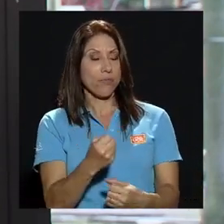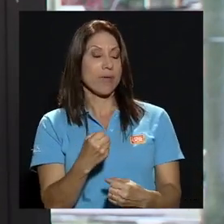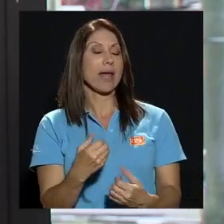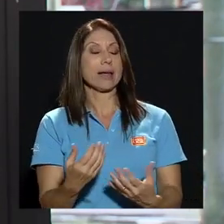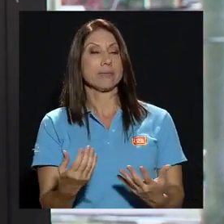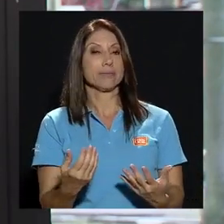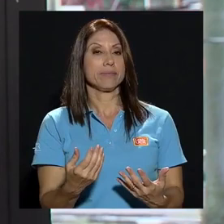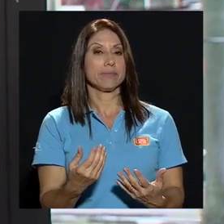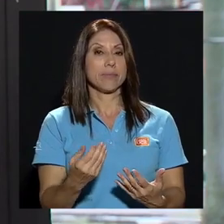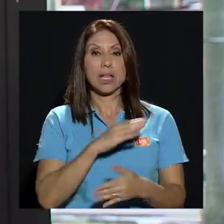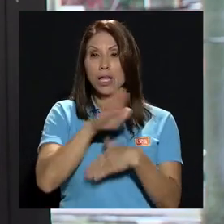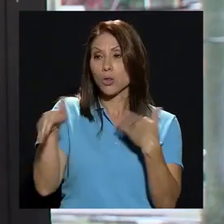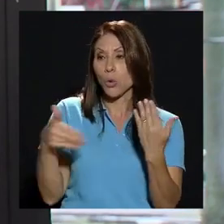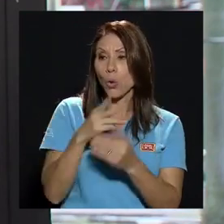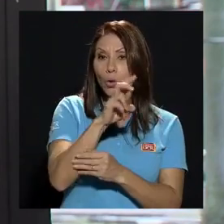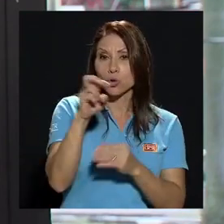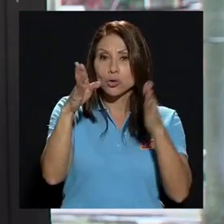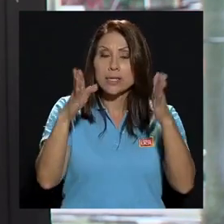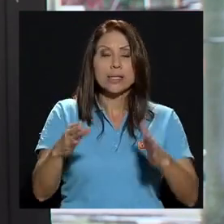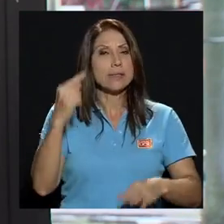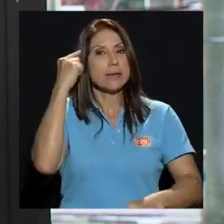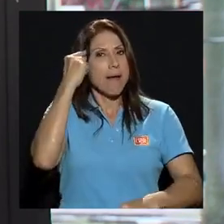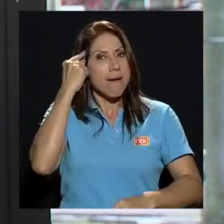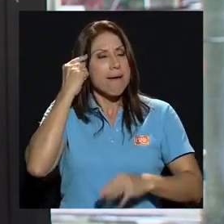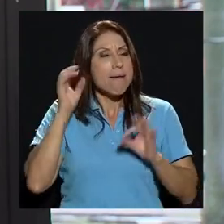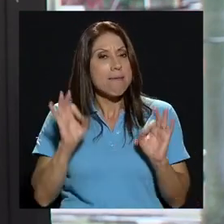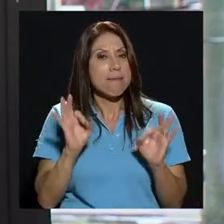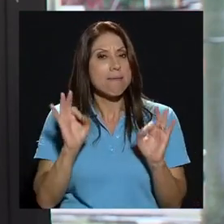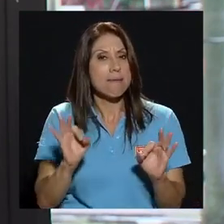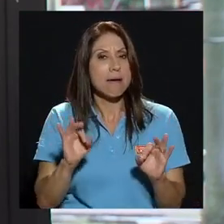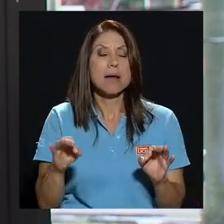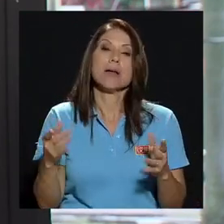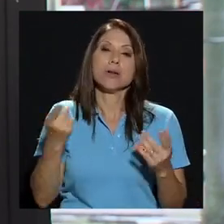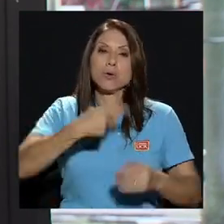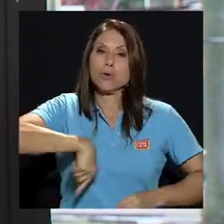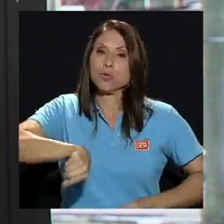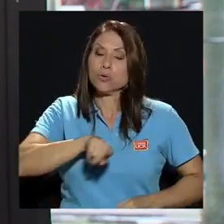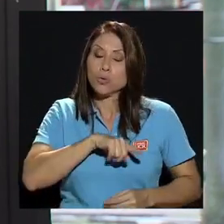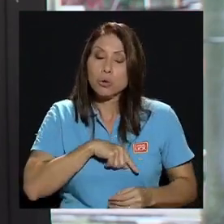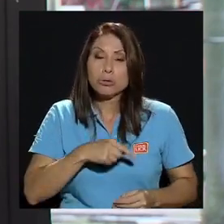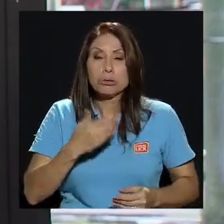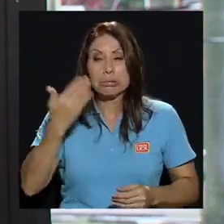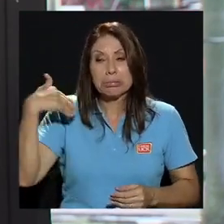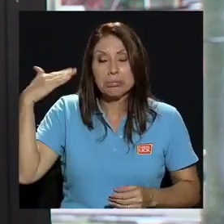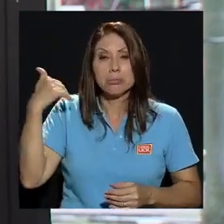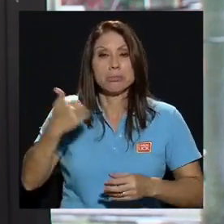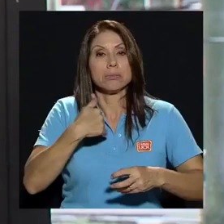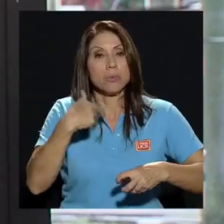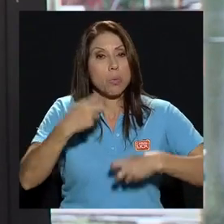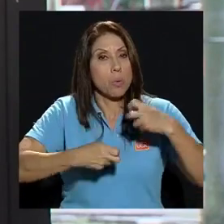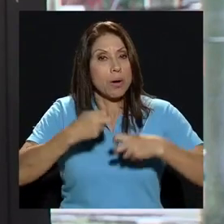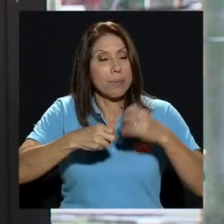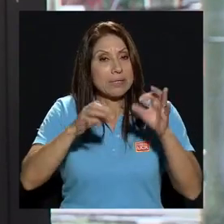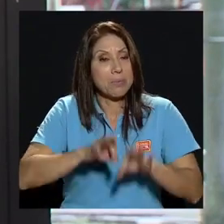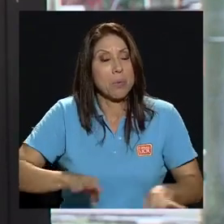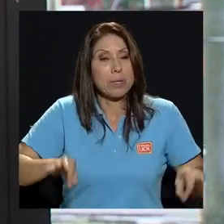común que hemos tenido los costarricenses primero que nada hemos encontrado soluciones a problemas importantes y